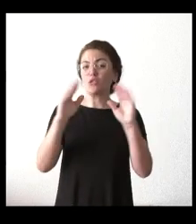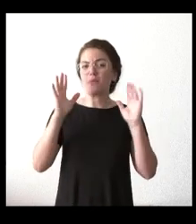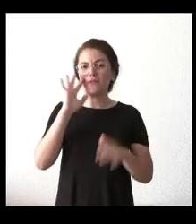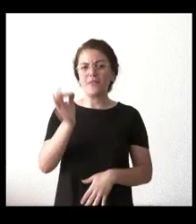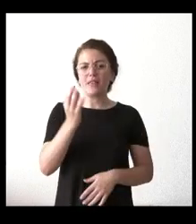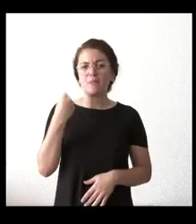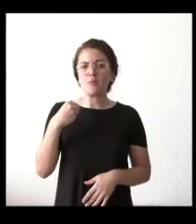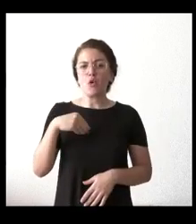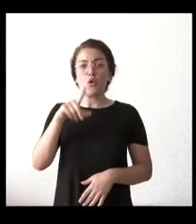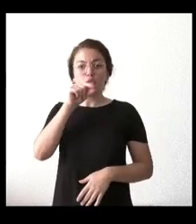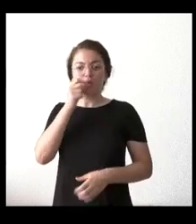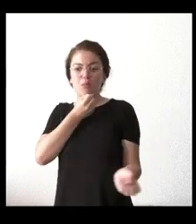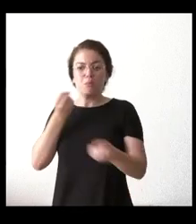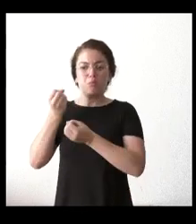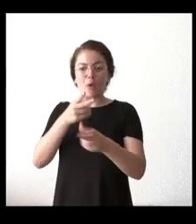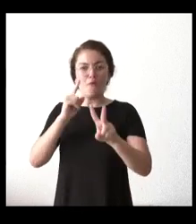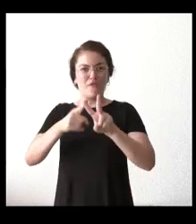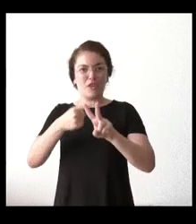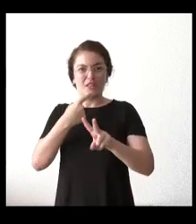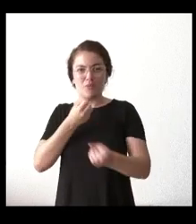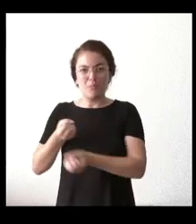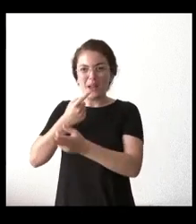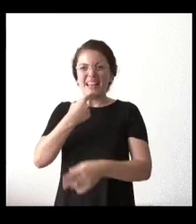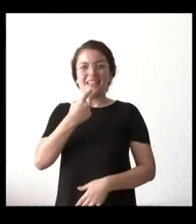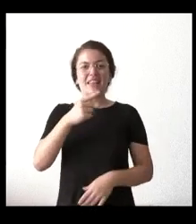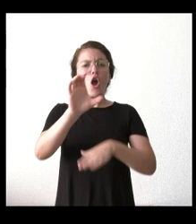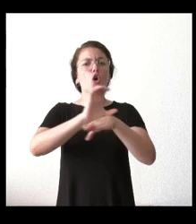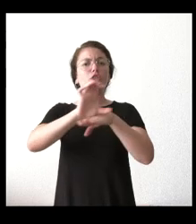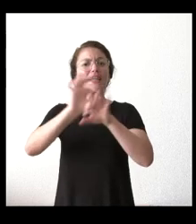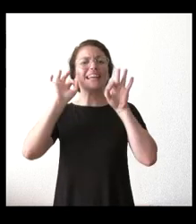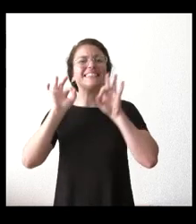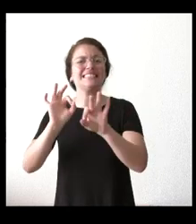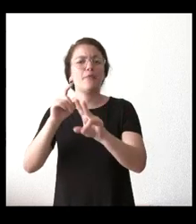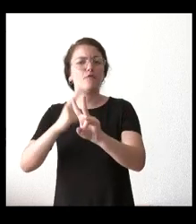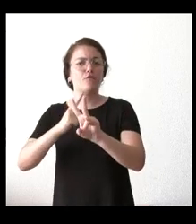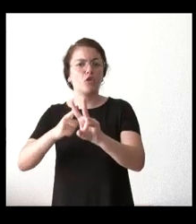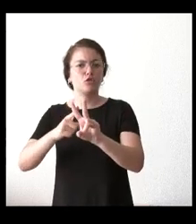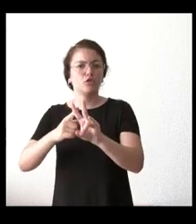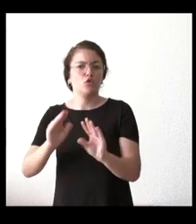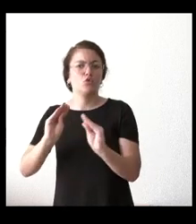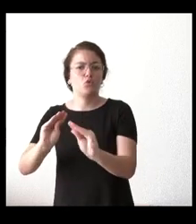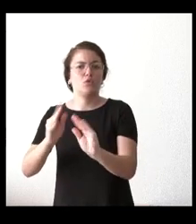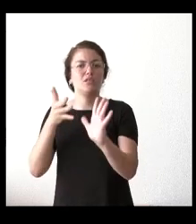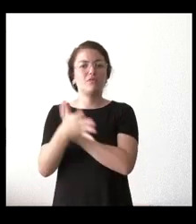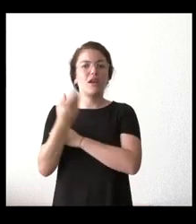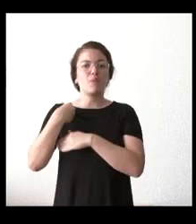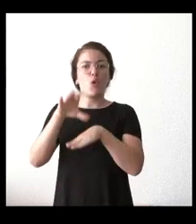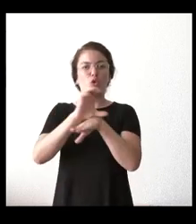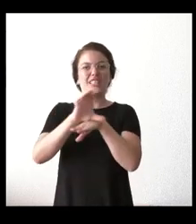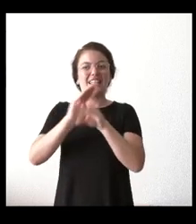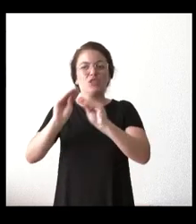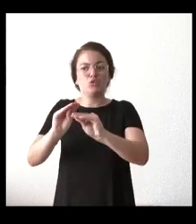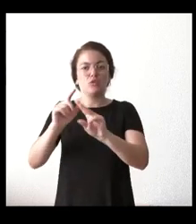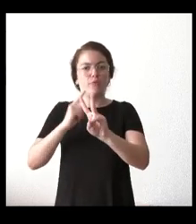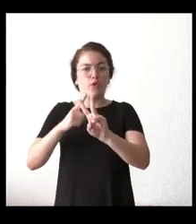Vox difundió hablaba de las consejerías de Vox. Fue muy explícito en detallar que solo se trataba de las consejerías de Vox y